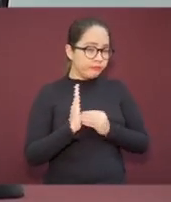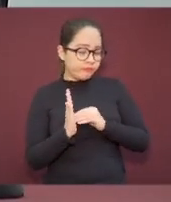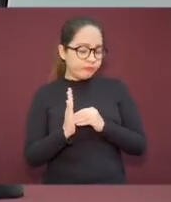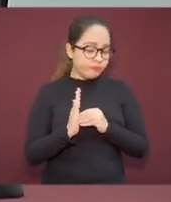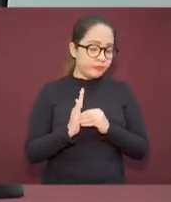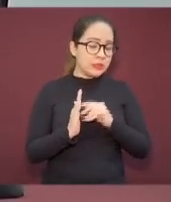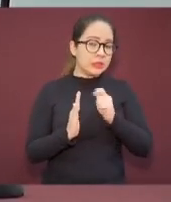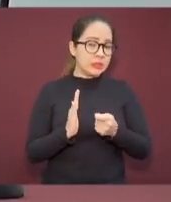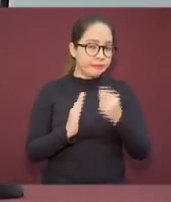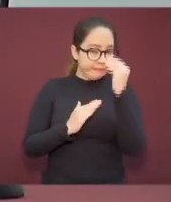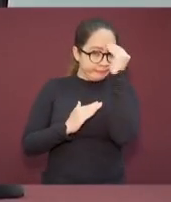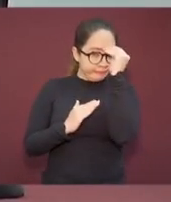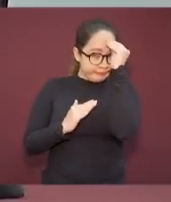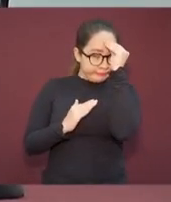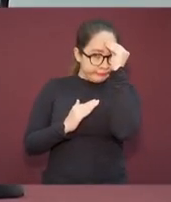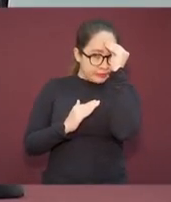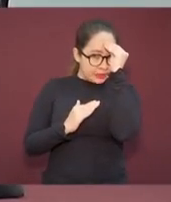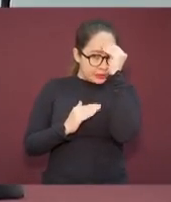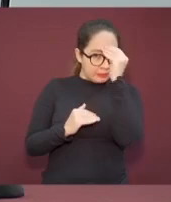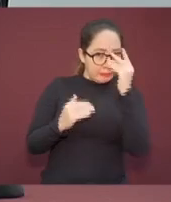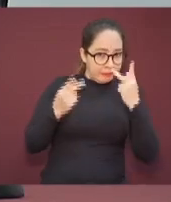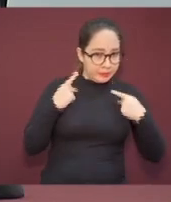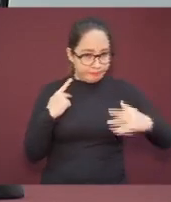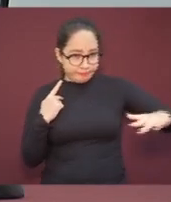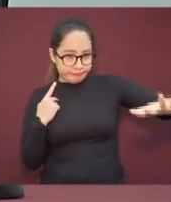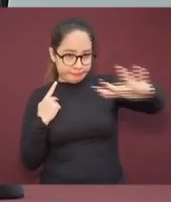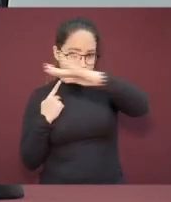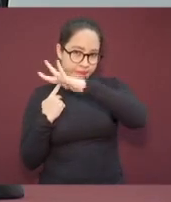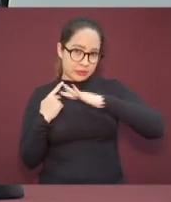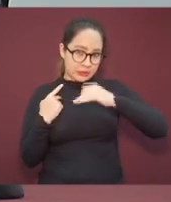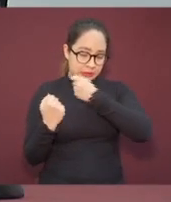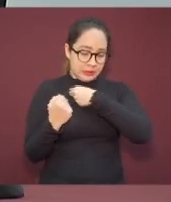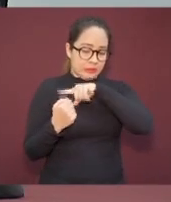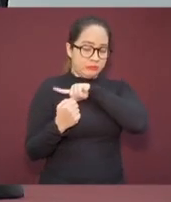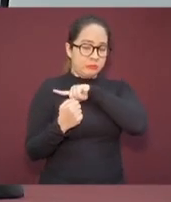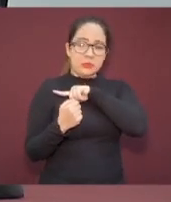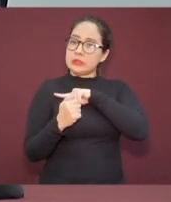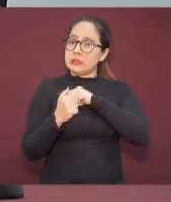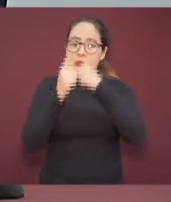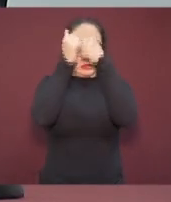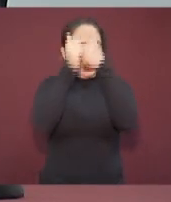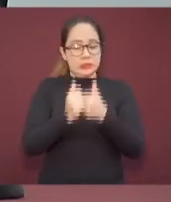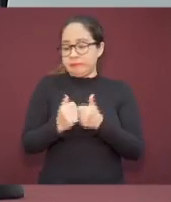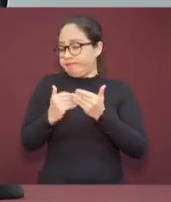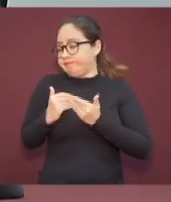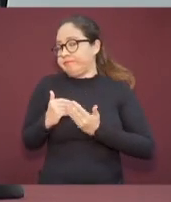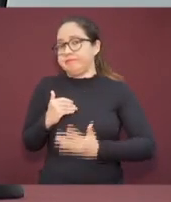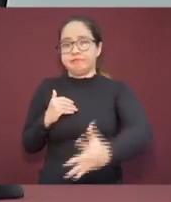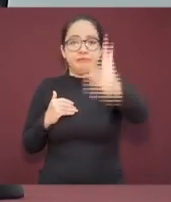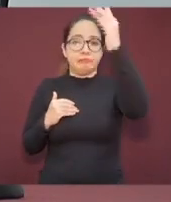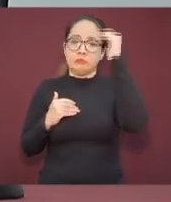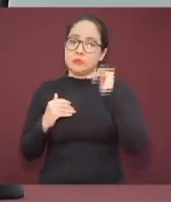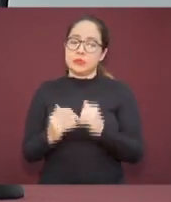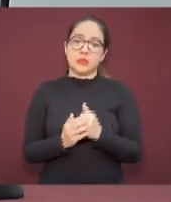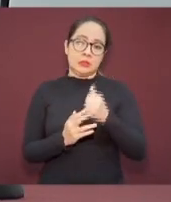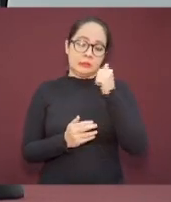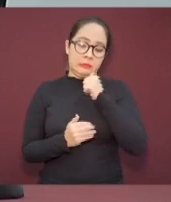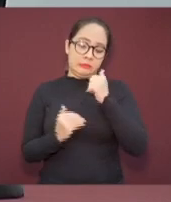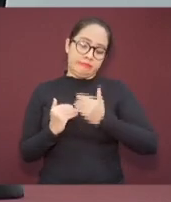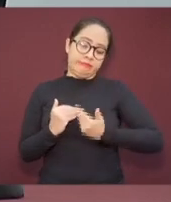de conciencia social en salud. Como aquí se informó el día de ayer,